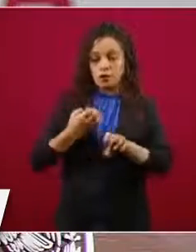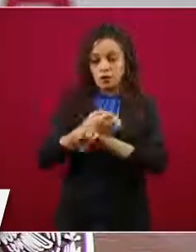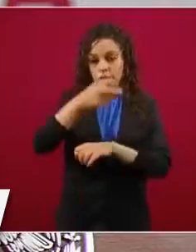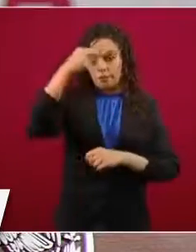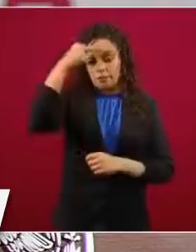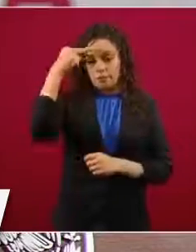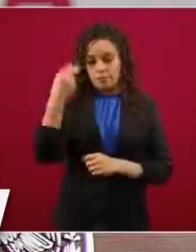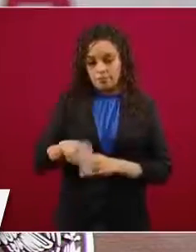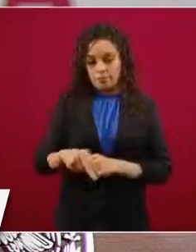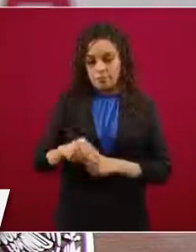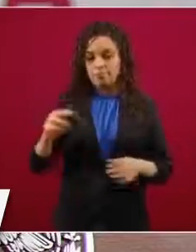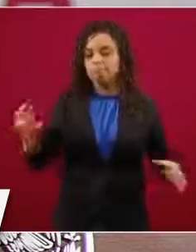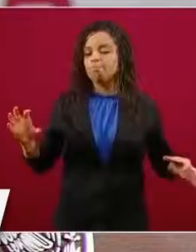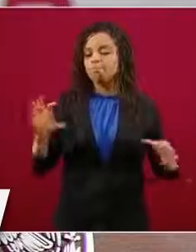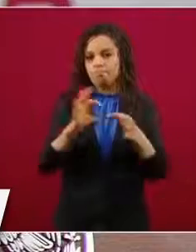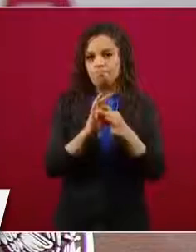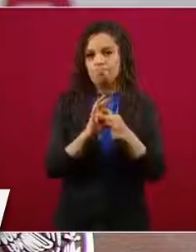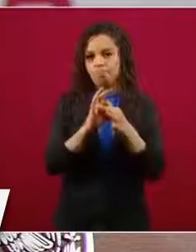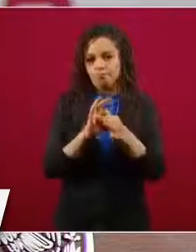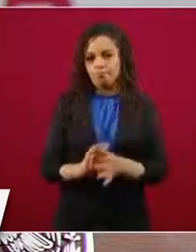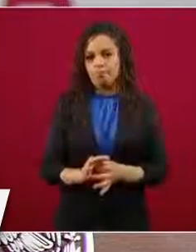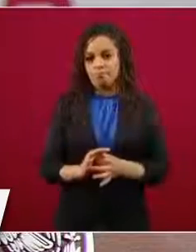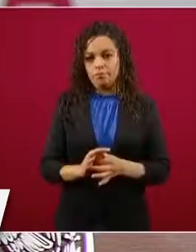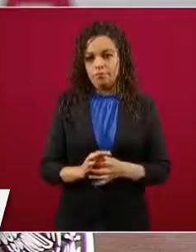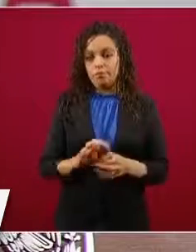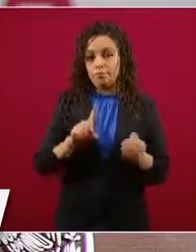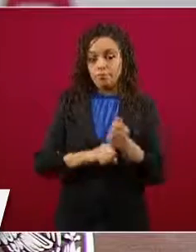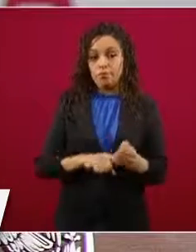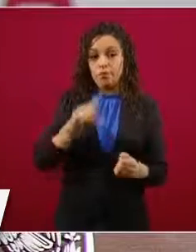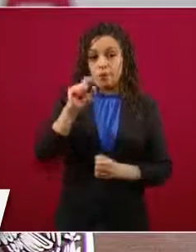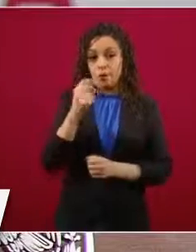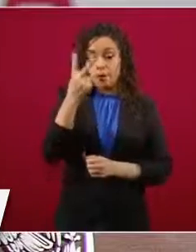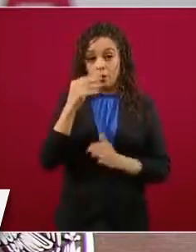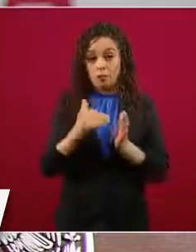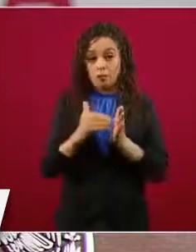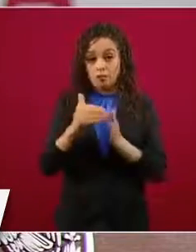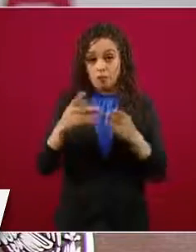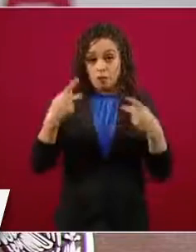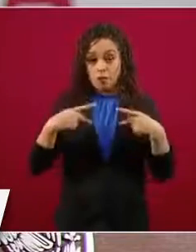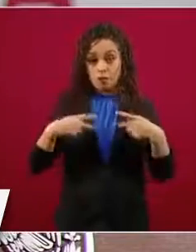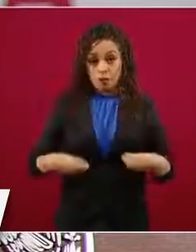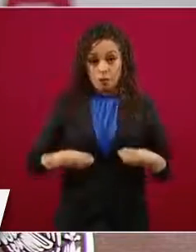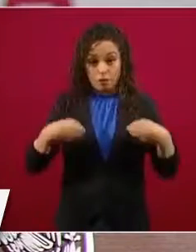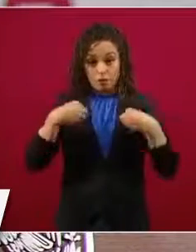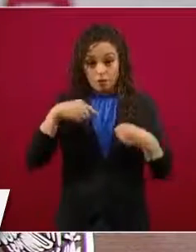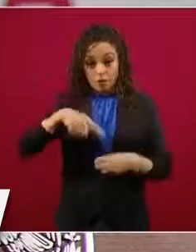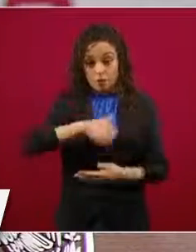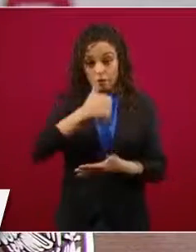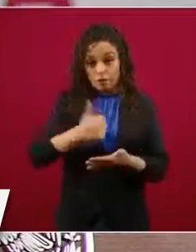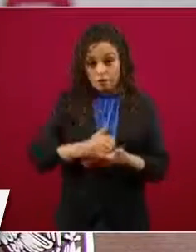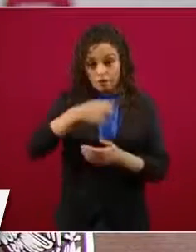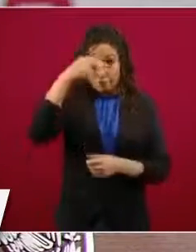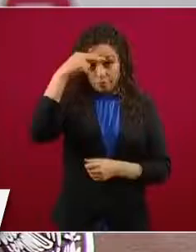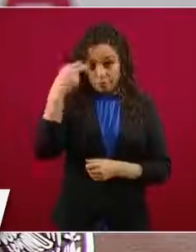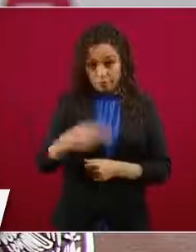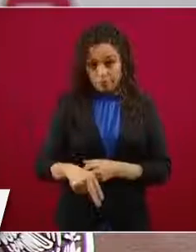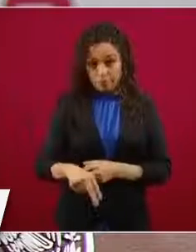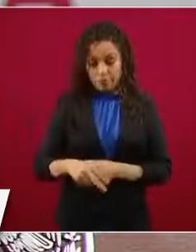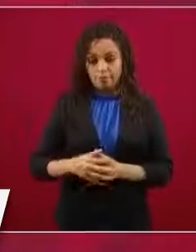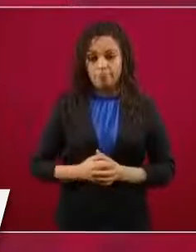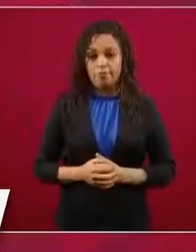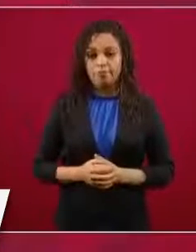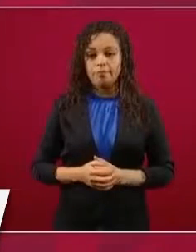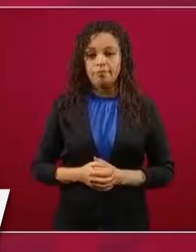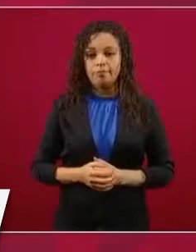porque finalmente somos 22 millones de habitantes que habitamos esta zona metropolitana del Valle de México. Están